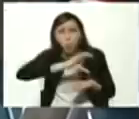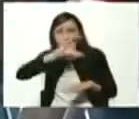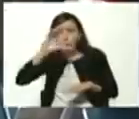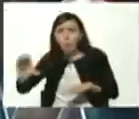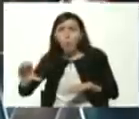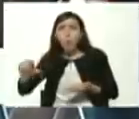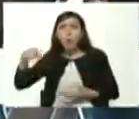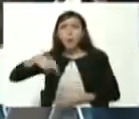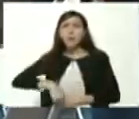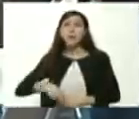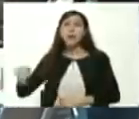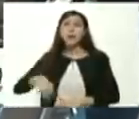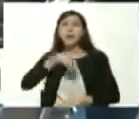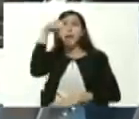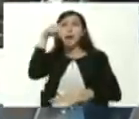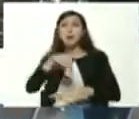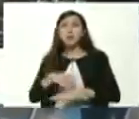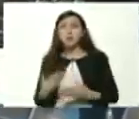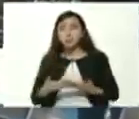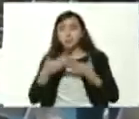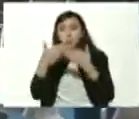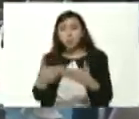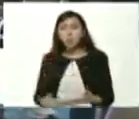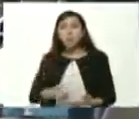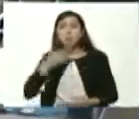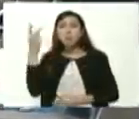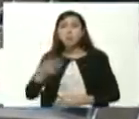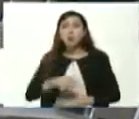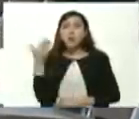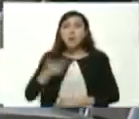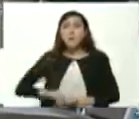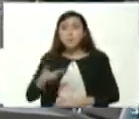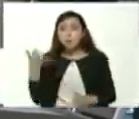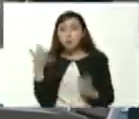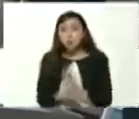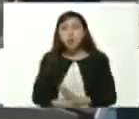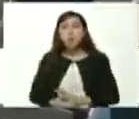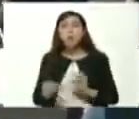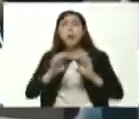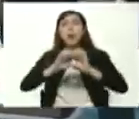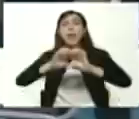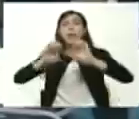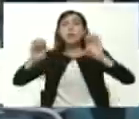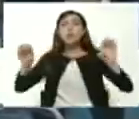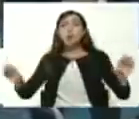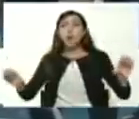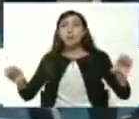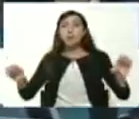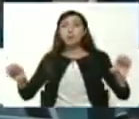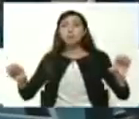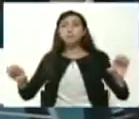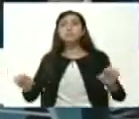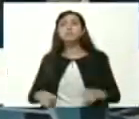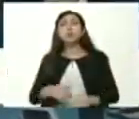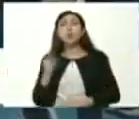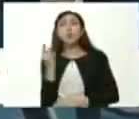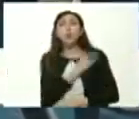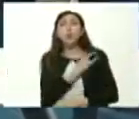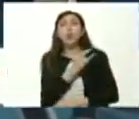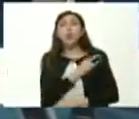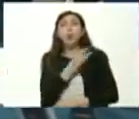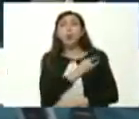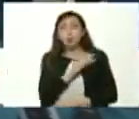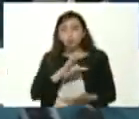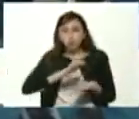nación es dirigido a las políticas sociales, principalmente al sector educativo. En educación universitaria el